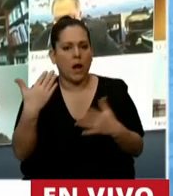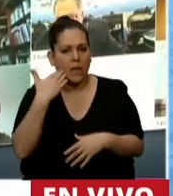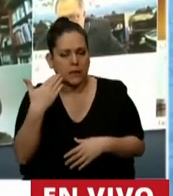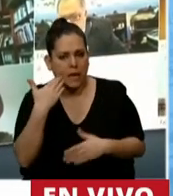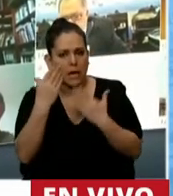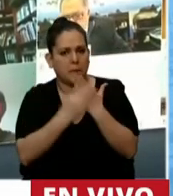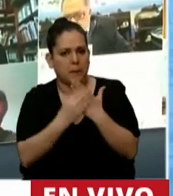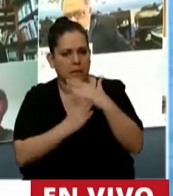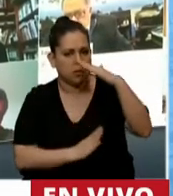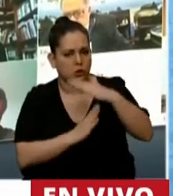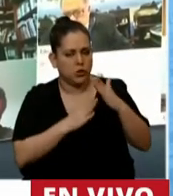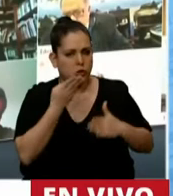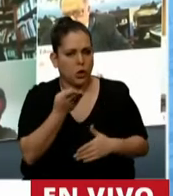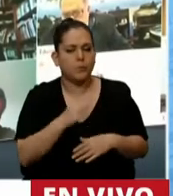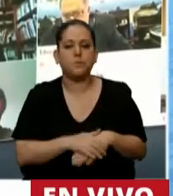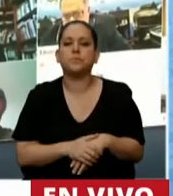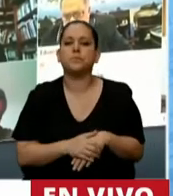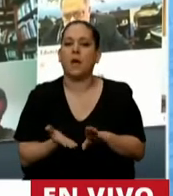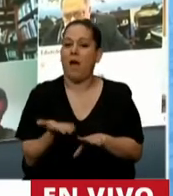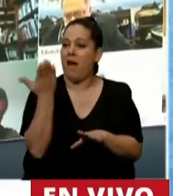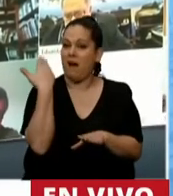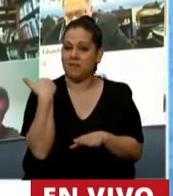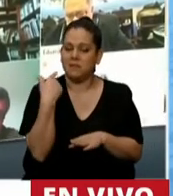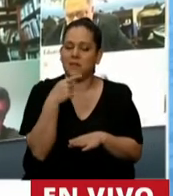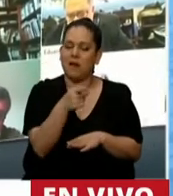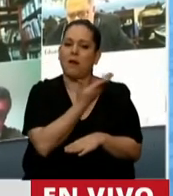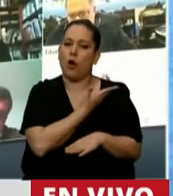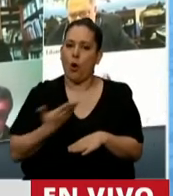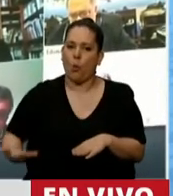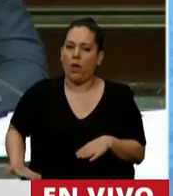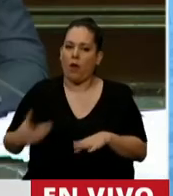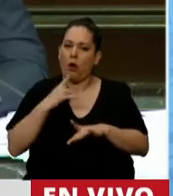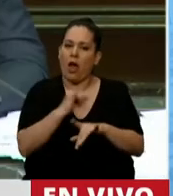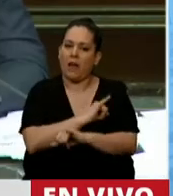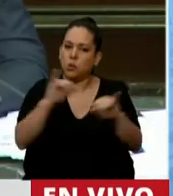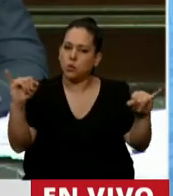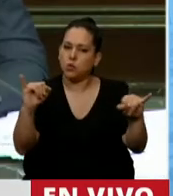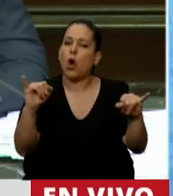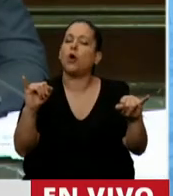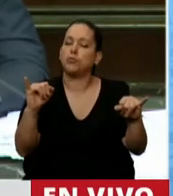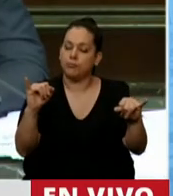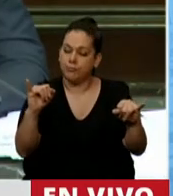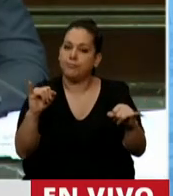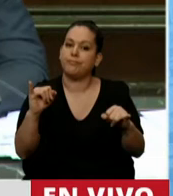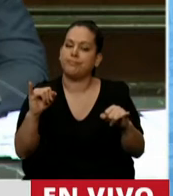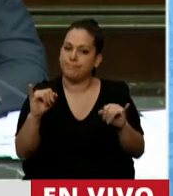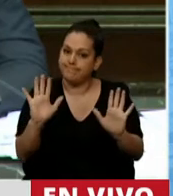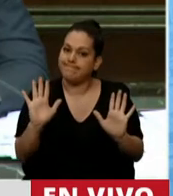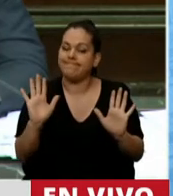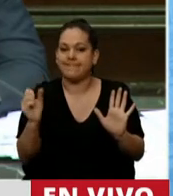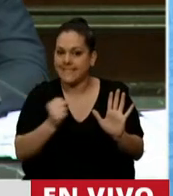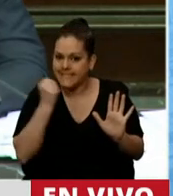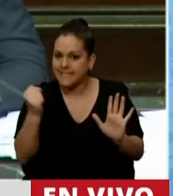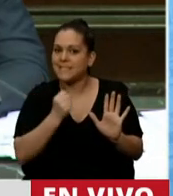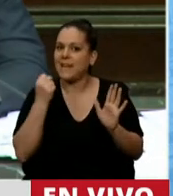Ministro. Ayer, Ministro, el Gobierno anunció un ambicioso y también